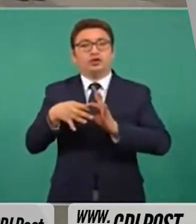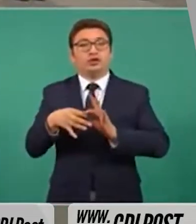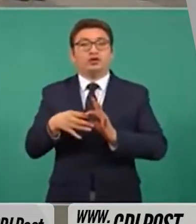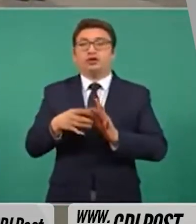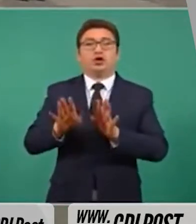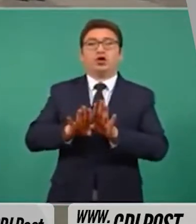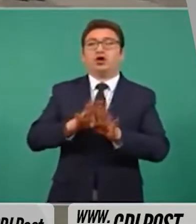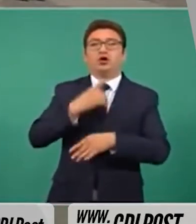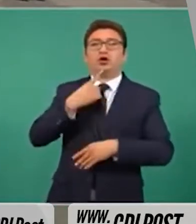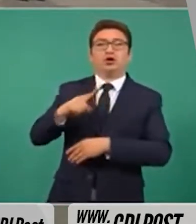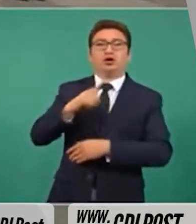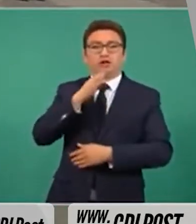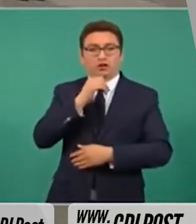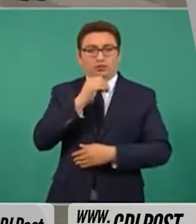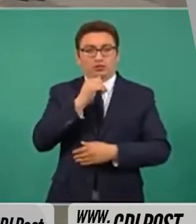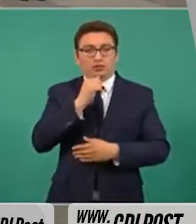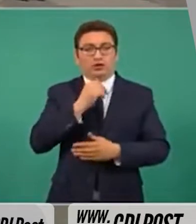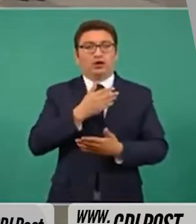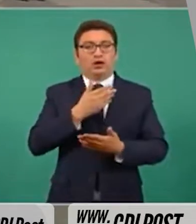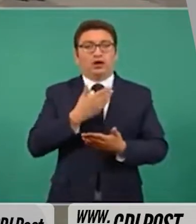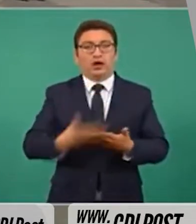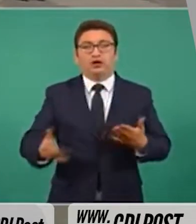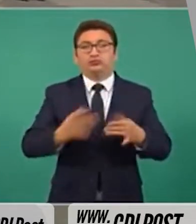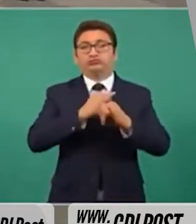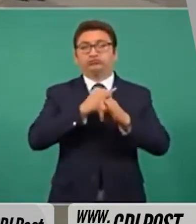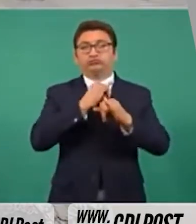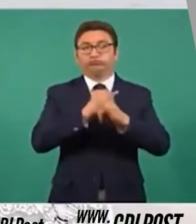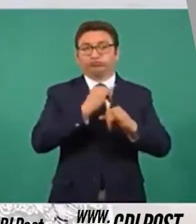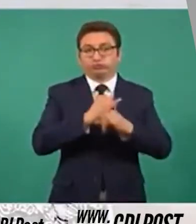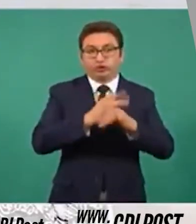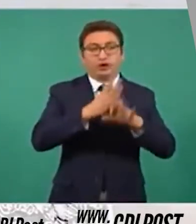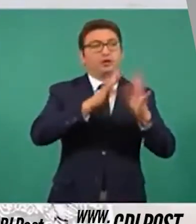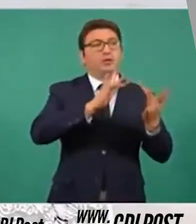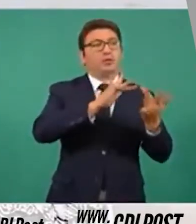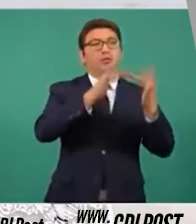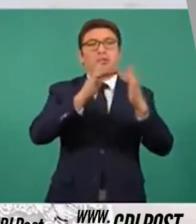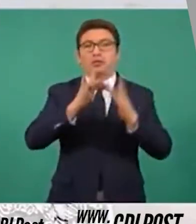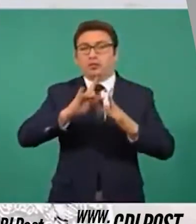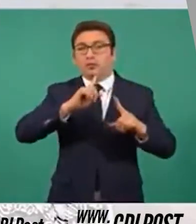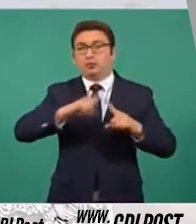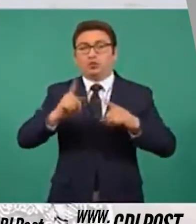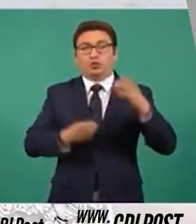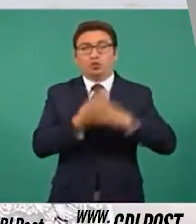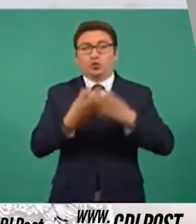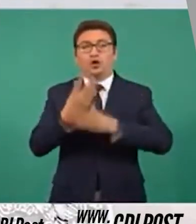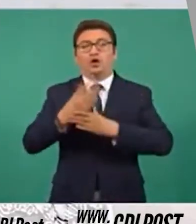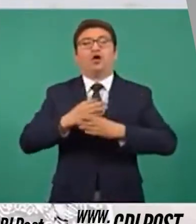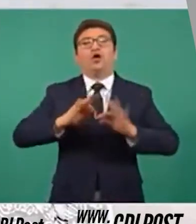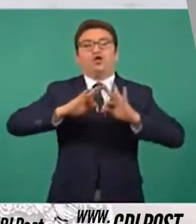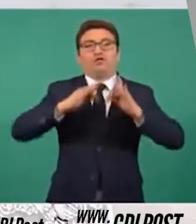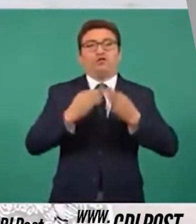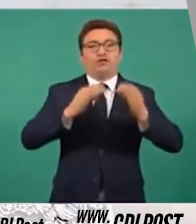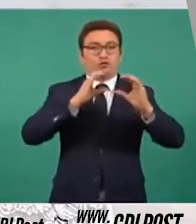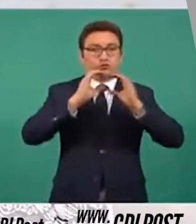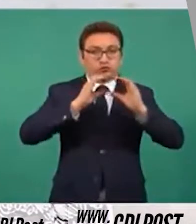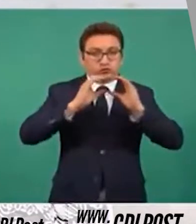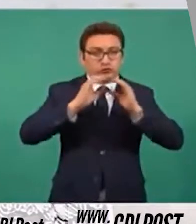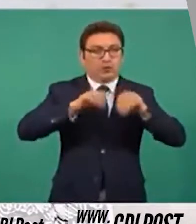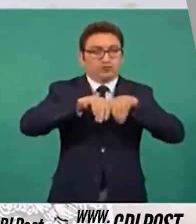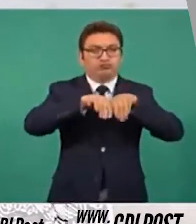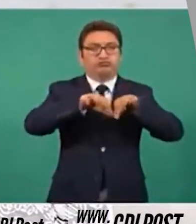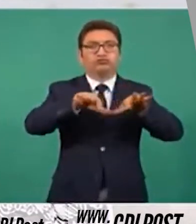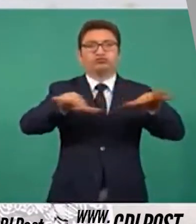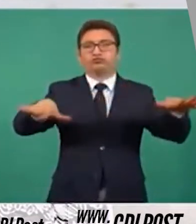interpelarlos. El surgimiento de internet y de las redes sociales generó un modelo de comunicación horizontal que